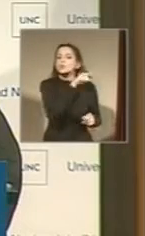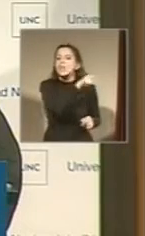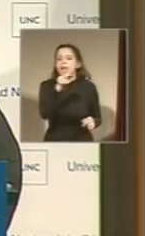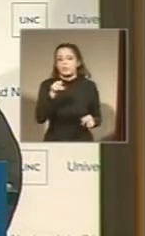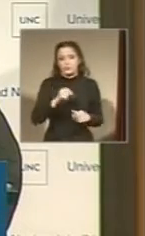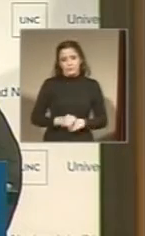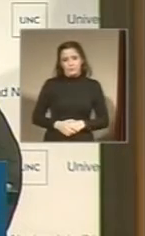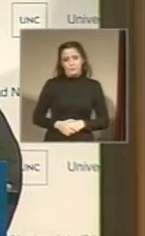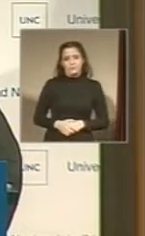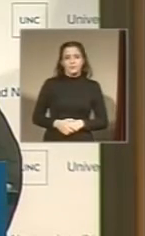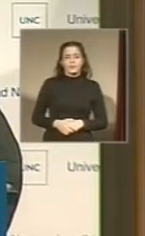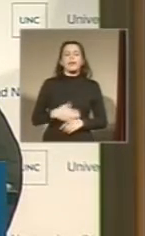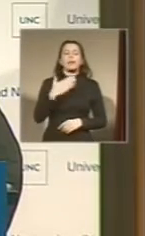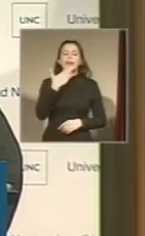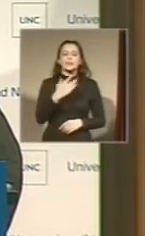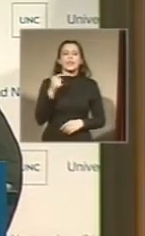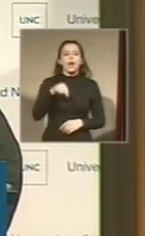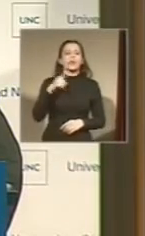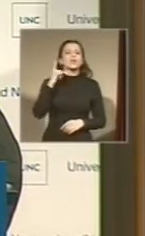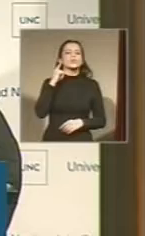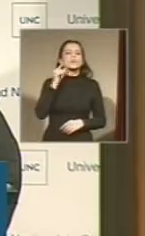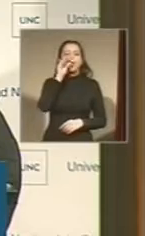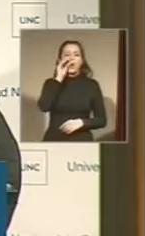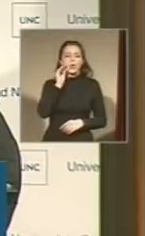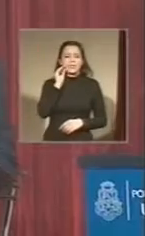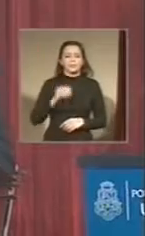Gracias. Escuchamos ahora a Luis Juez.